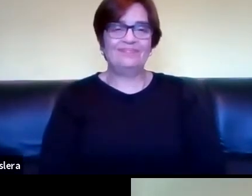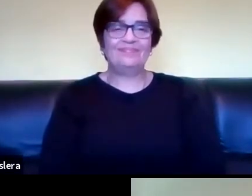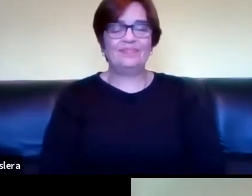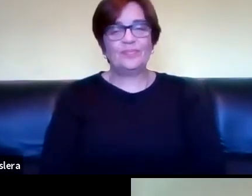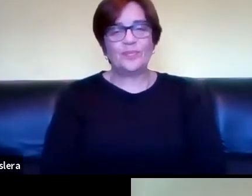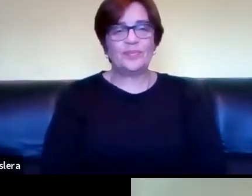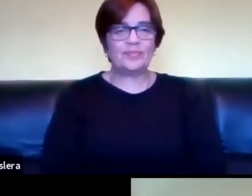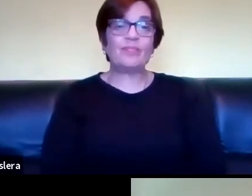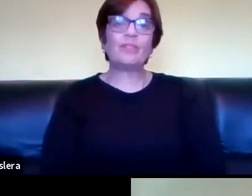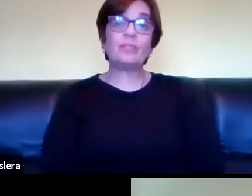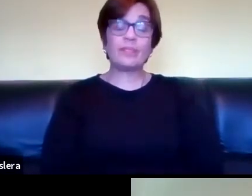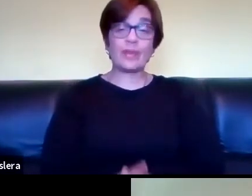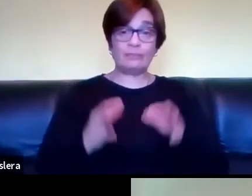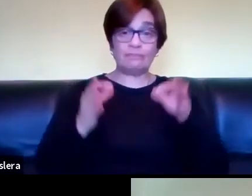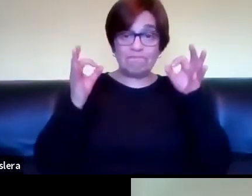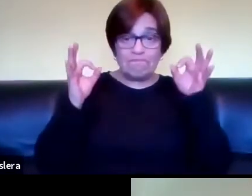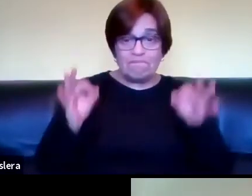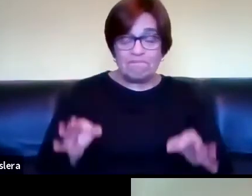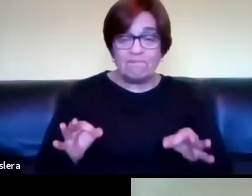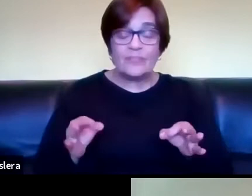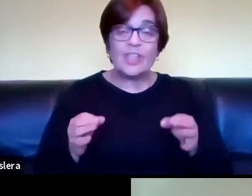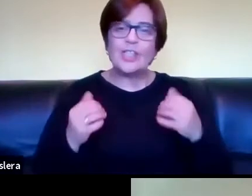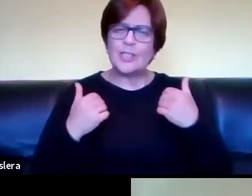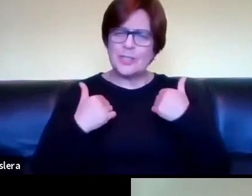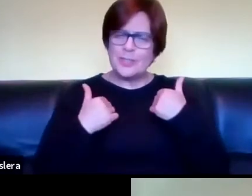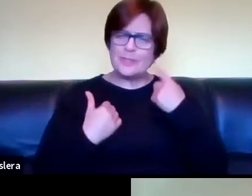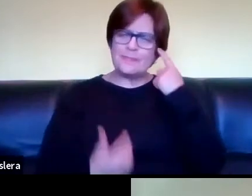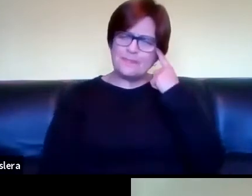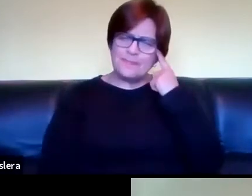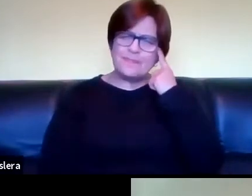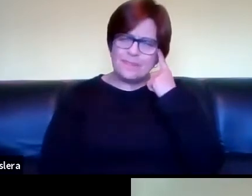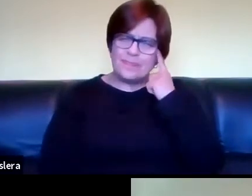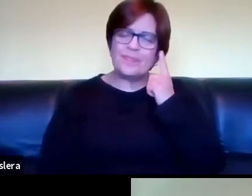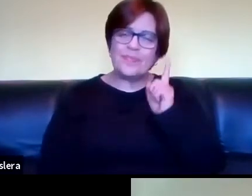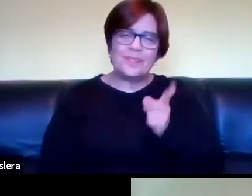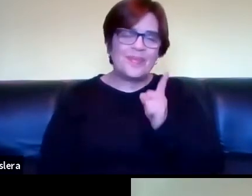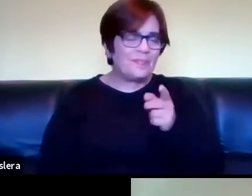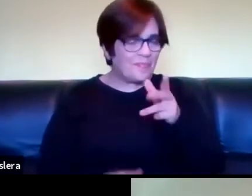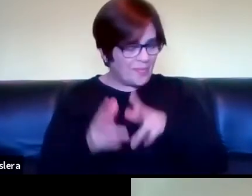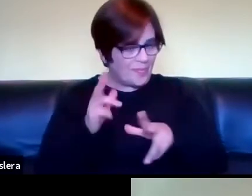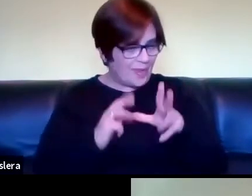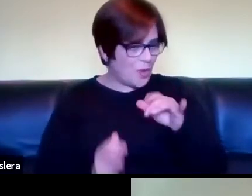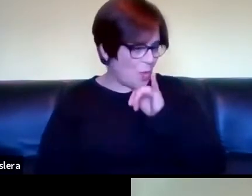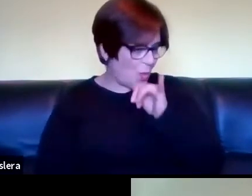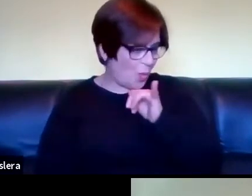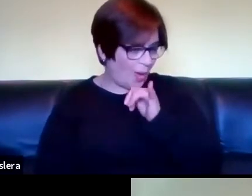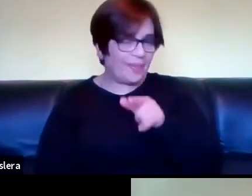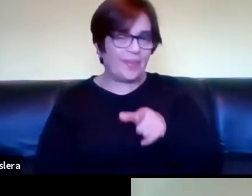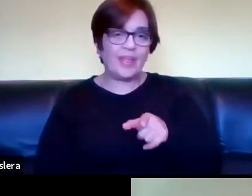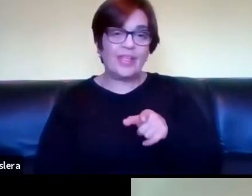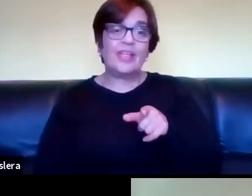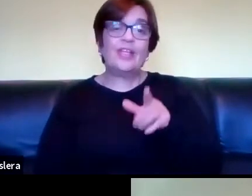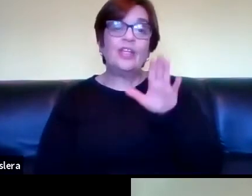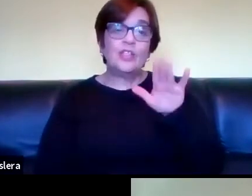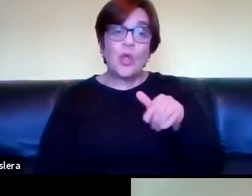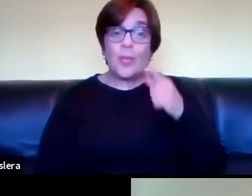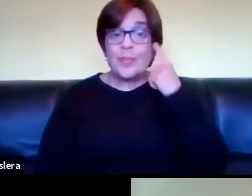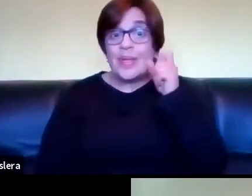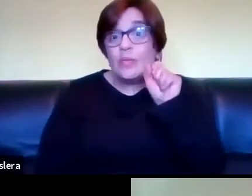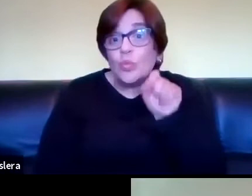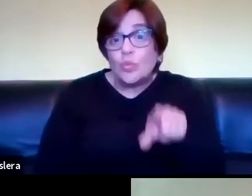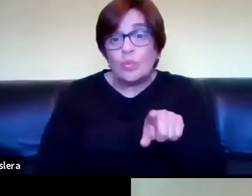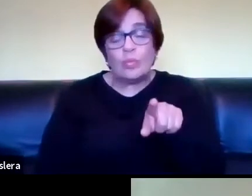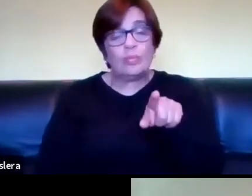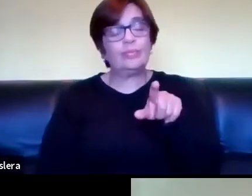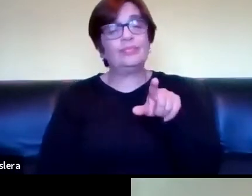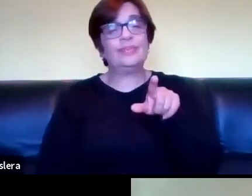bueno este si yo me quedé pensando en esto que ahora traías como anécdota acerca de tu experiencia ¿no?